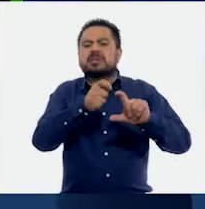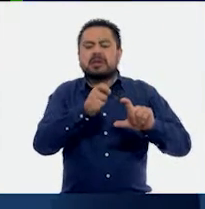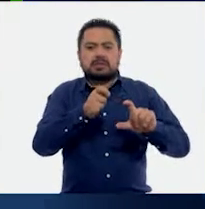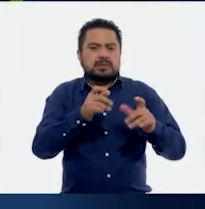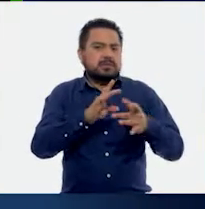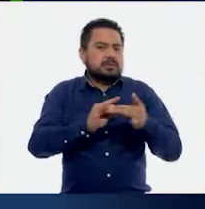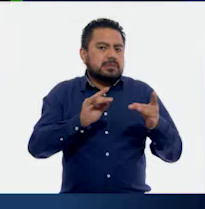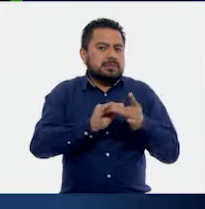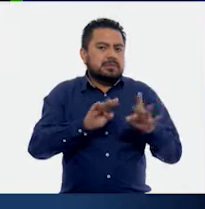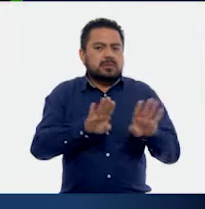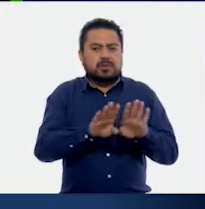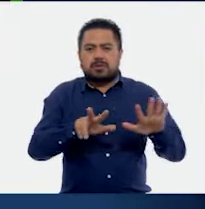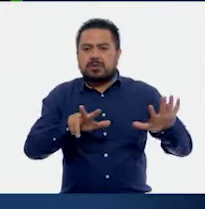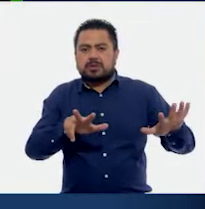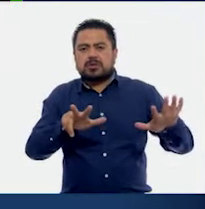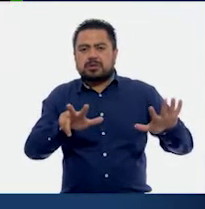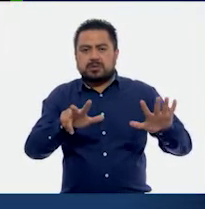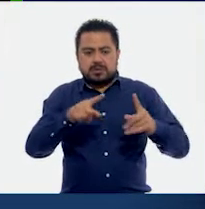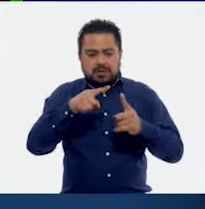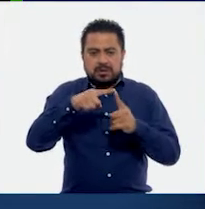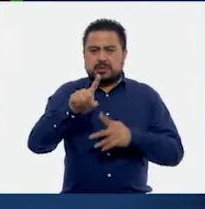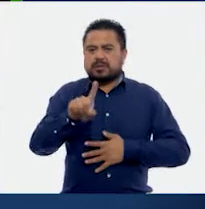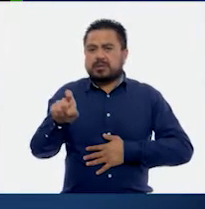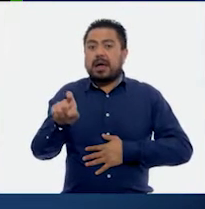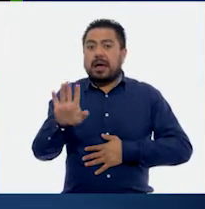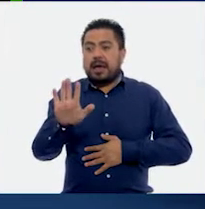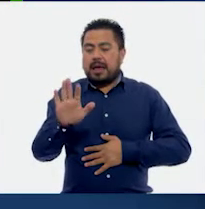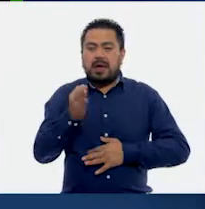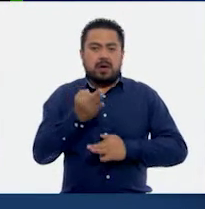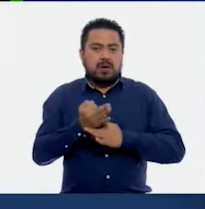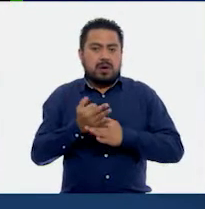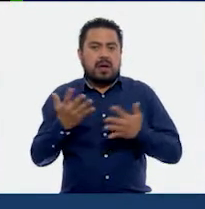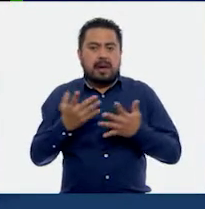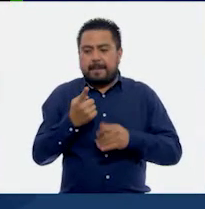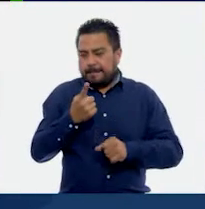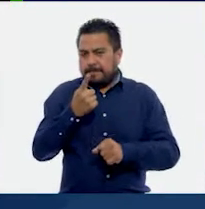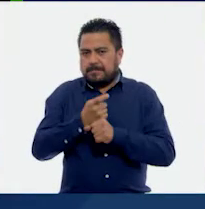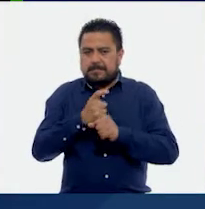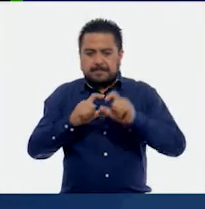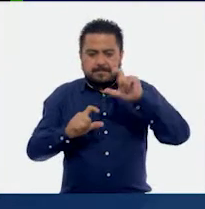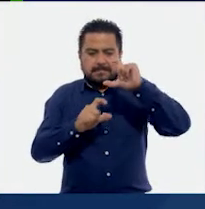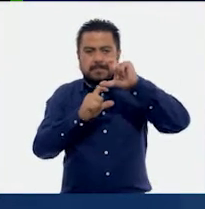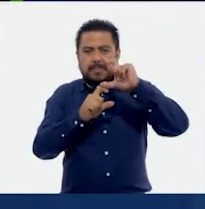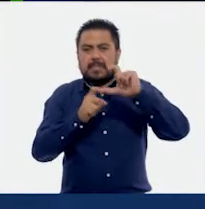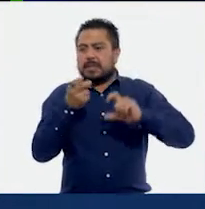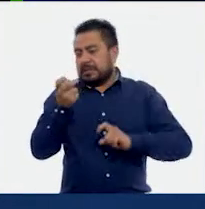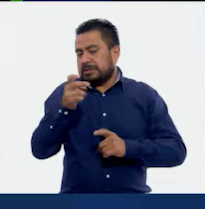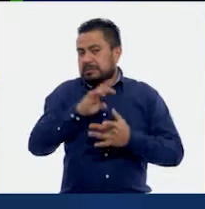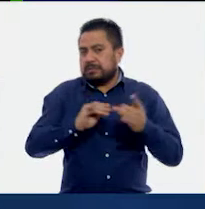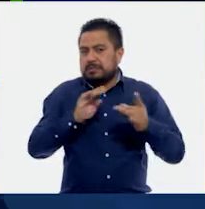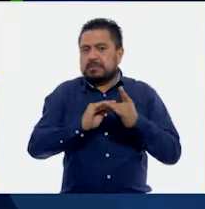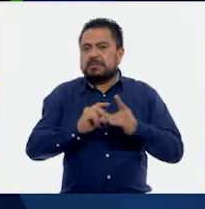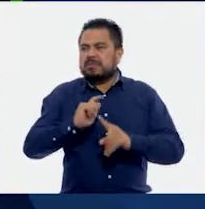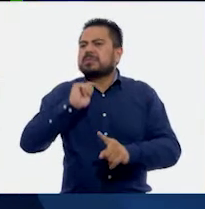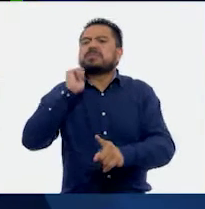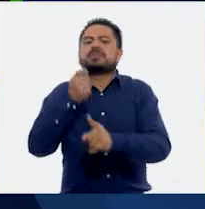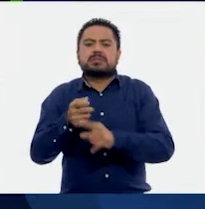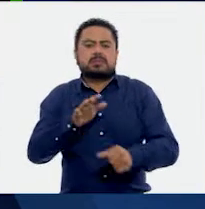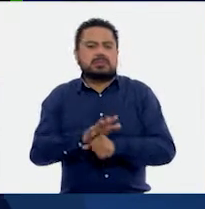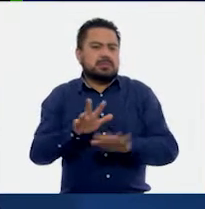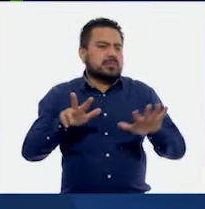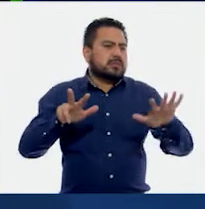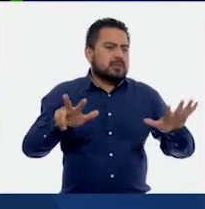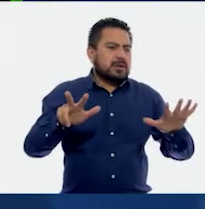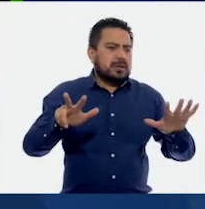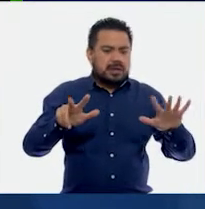literalmente 18 entre 100. Estamos haciendo primero la fracción. Esto literalmente significa 18